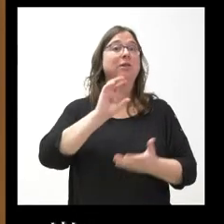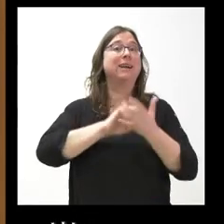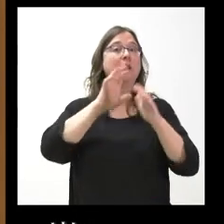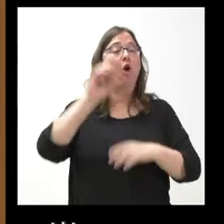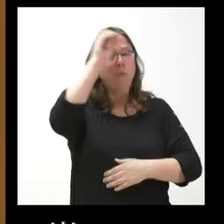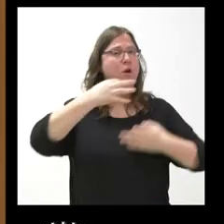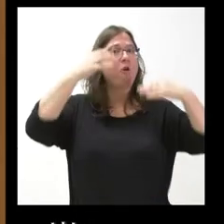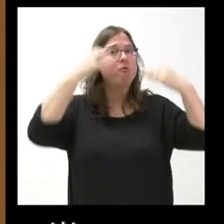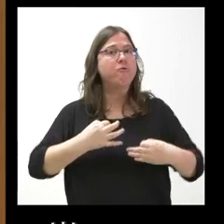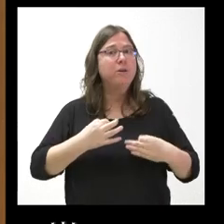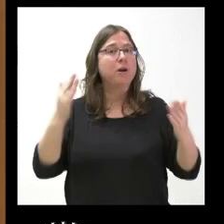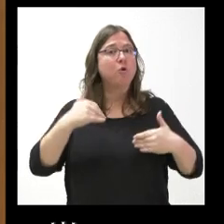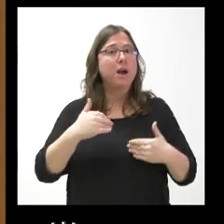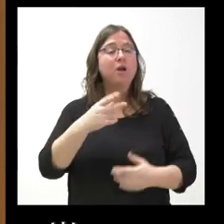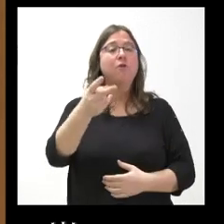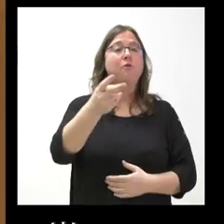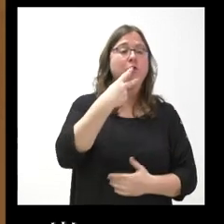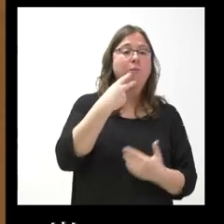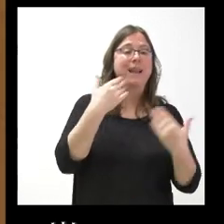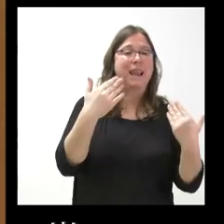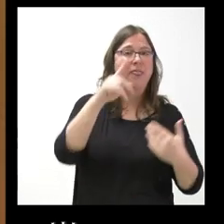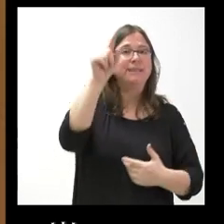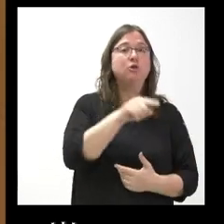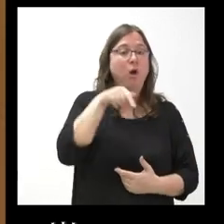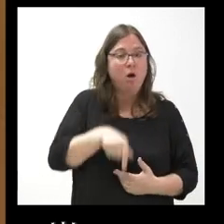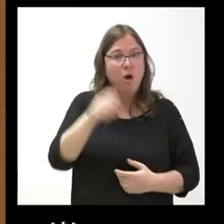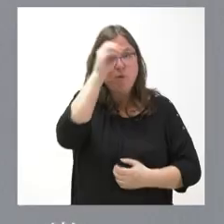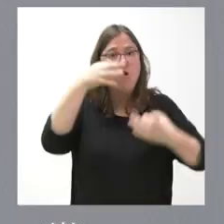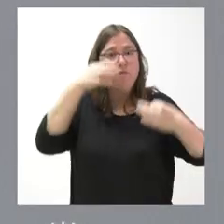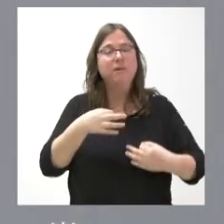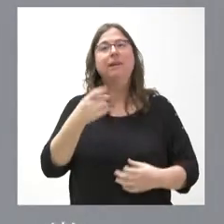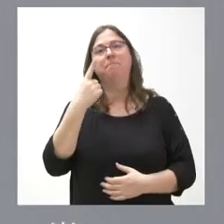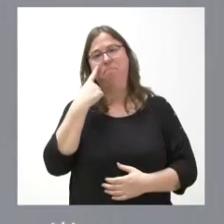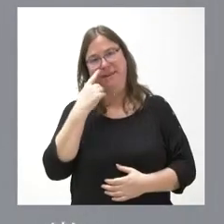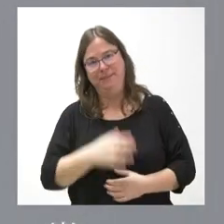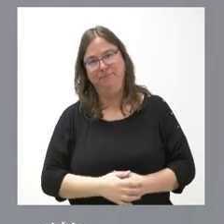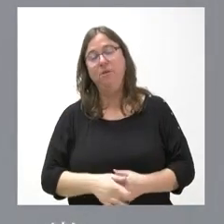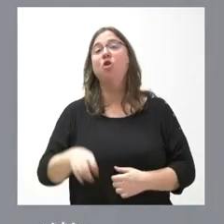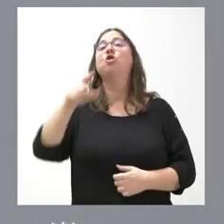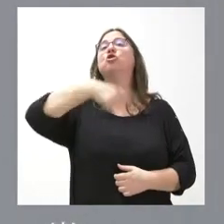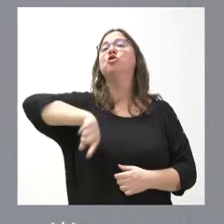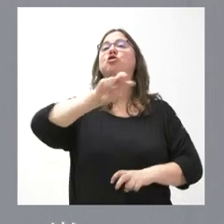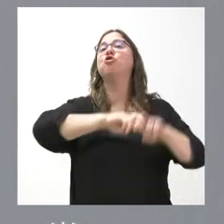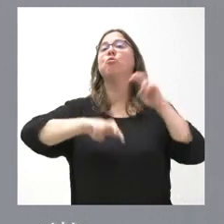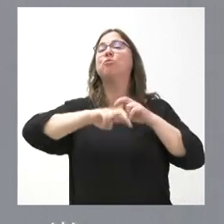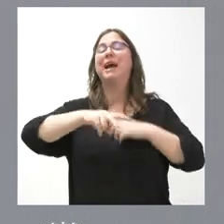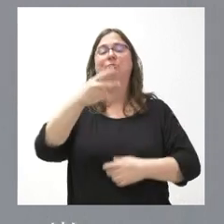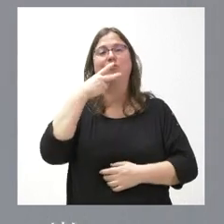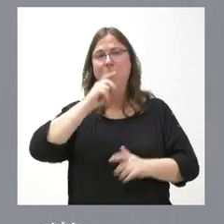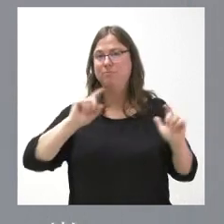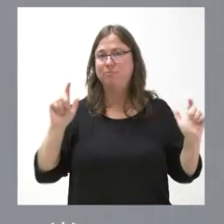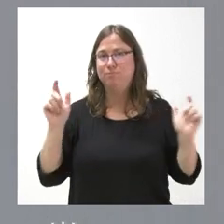posición firme respecto a si se tiene que fumar o no en las terrazas a día de hoy. SEÑOR PRESIDENTE. Mire, nosotros lo que estamos buscando es reducir el consumo de tabaco,